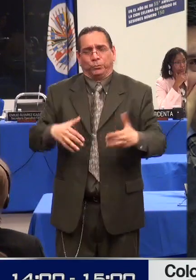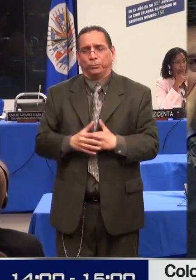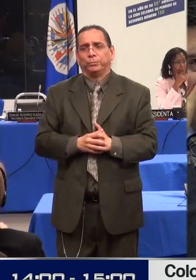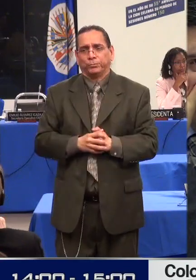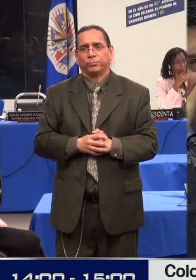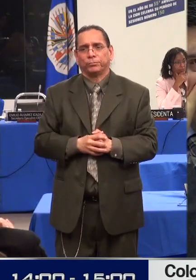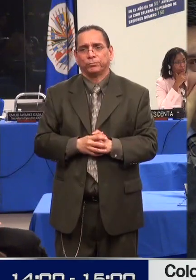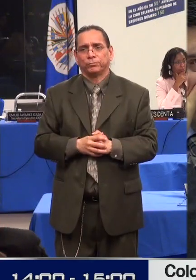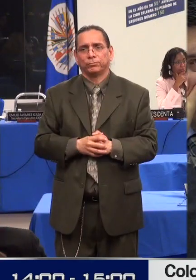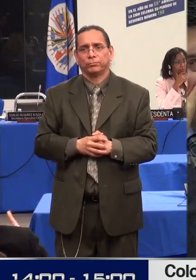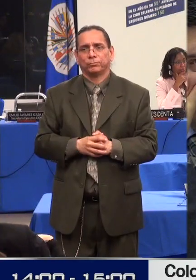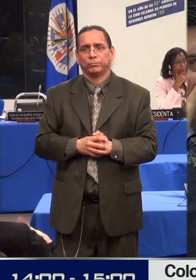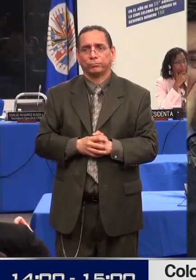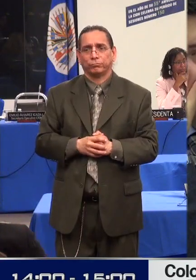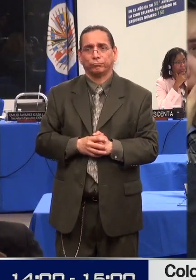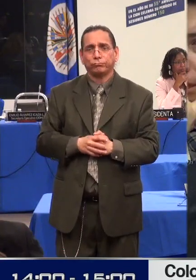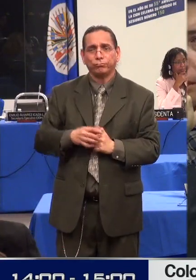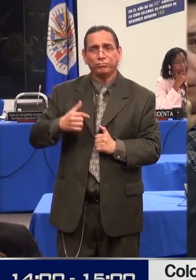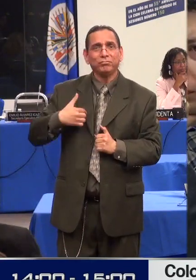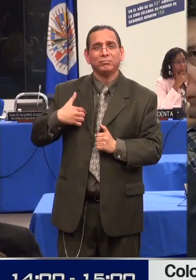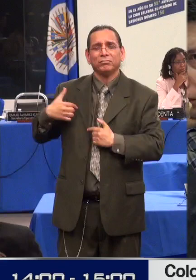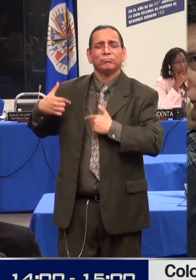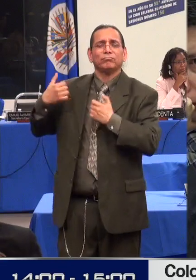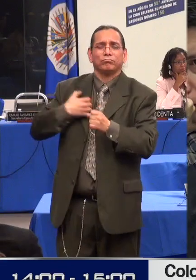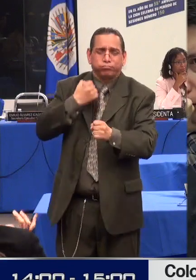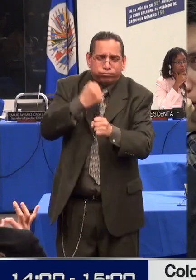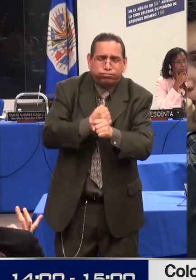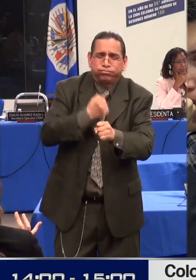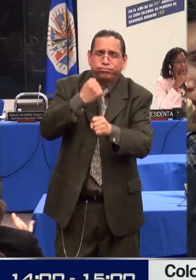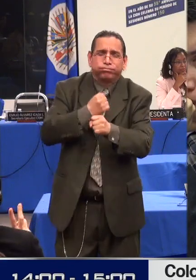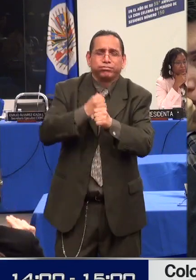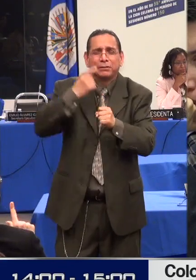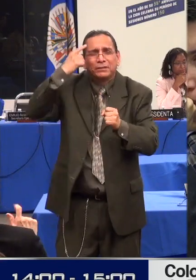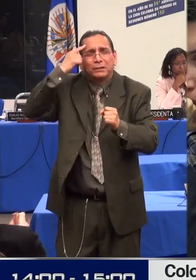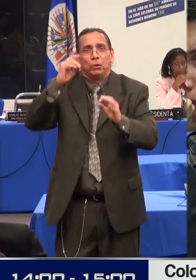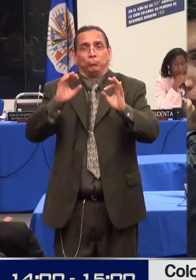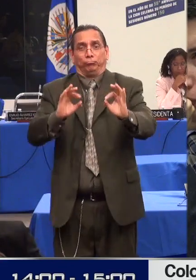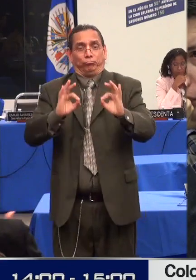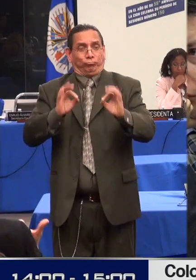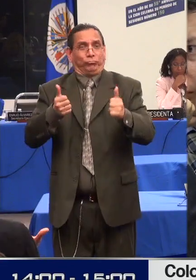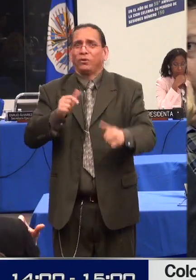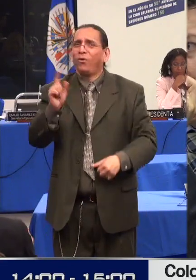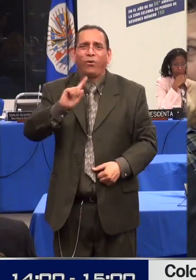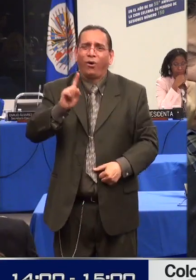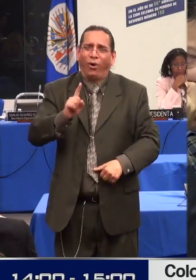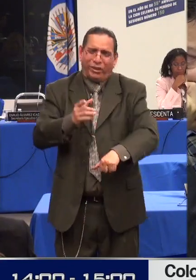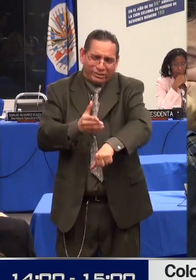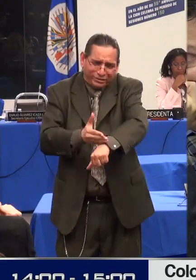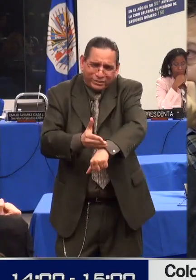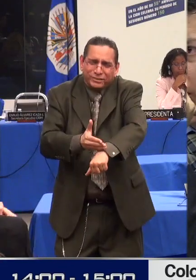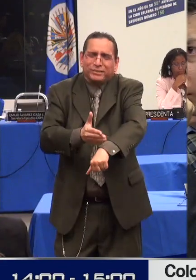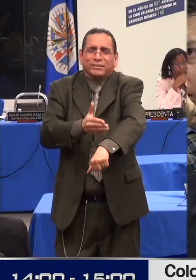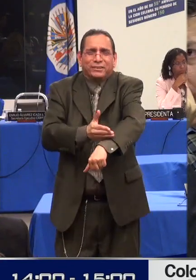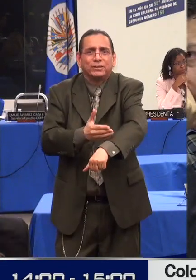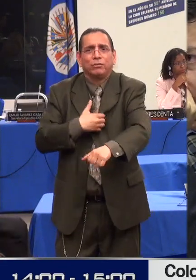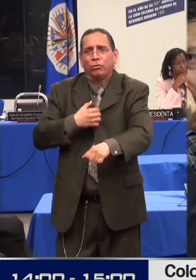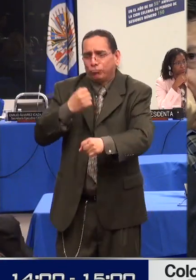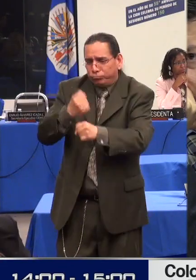familiar y comunitario que conlleven a la adopción de medidas de protección, promoción y empoderamiento frente al ejercicio de los derechos,